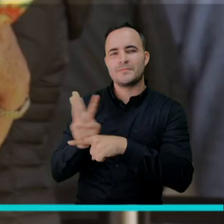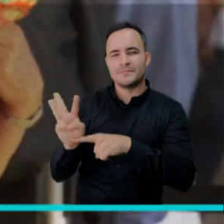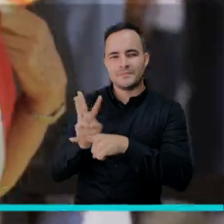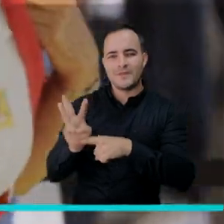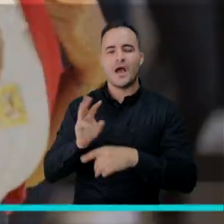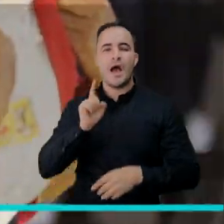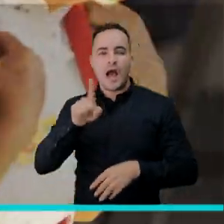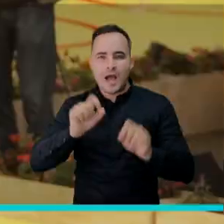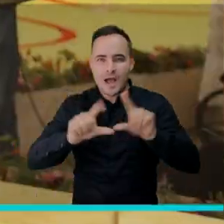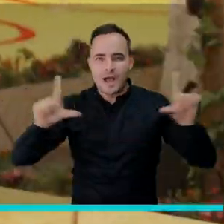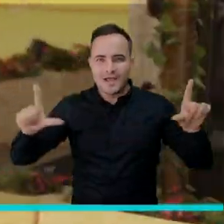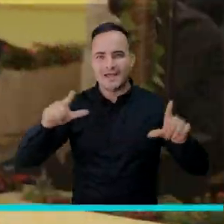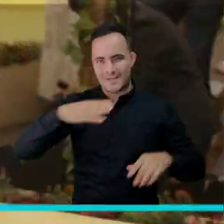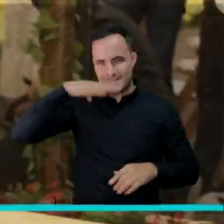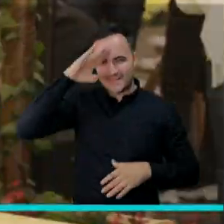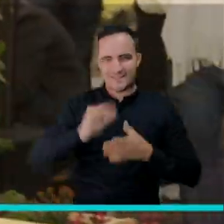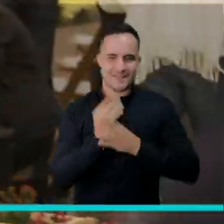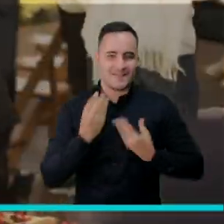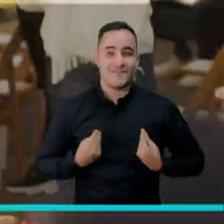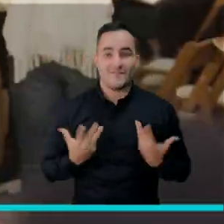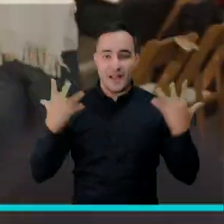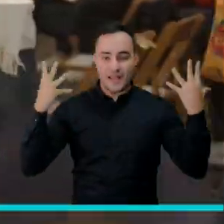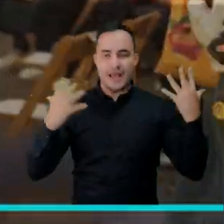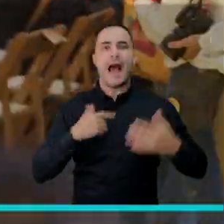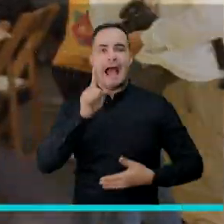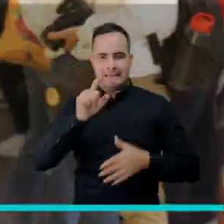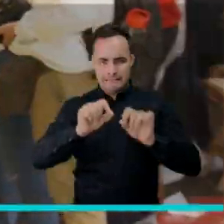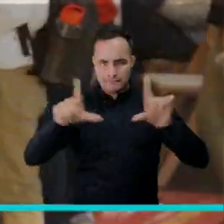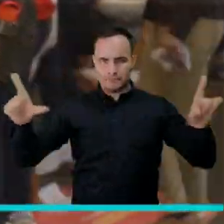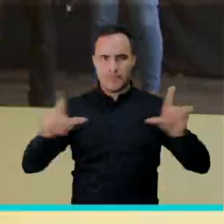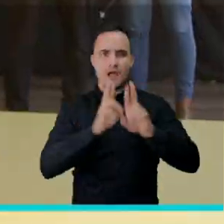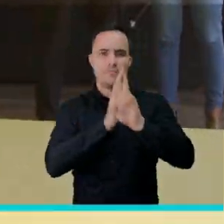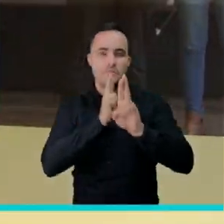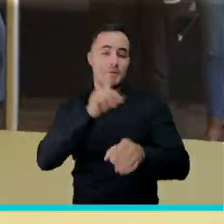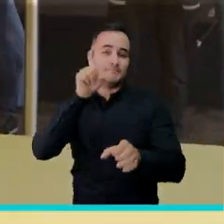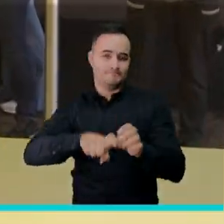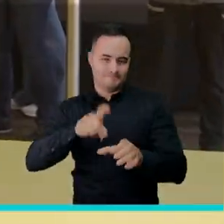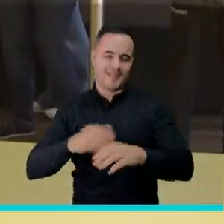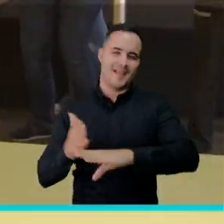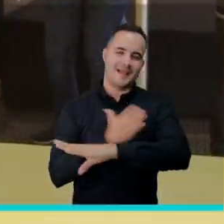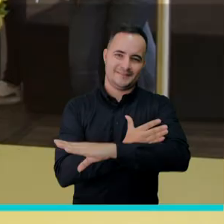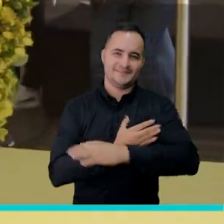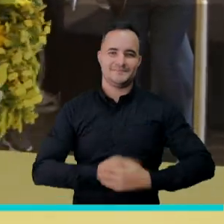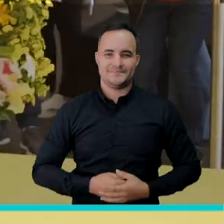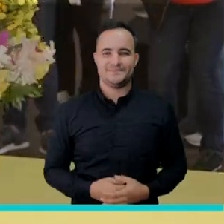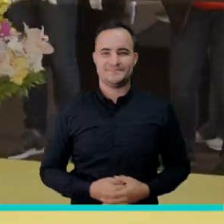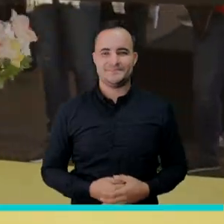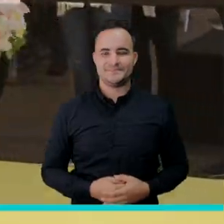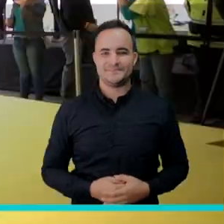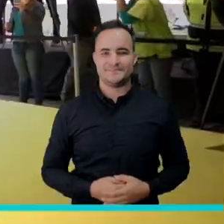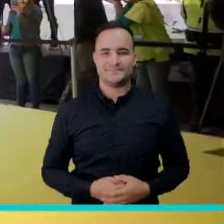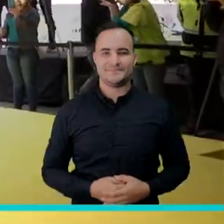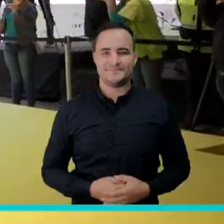puede hacer a través de www.feriadelasfloresmedellin.gov.co